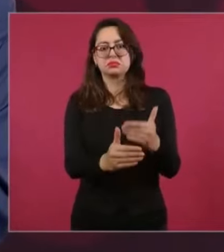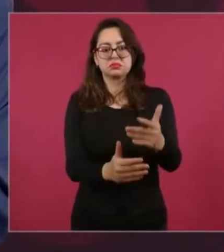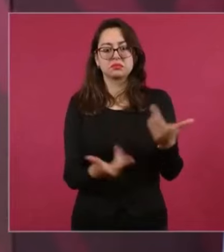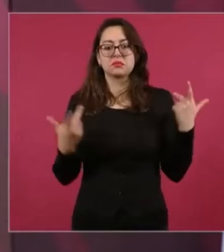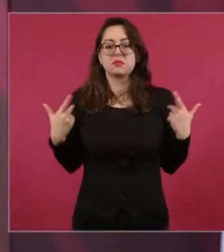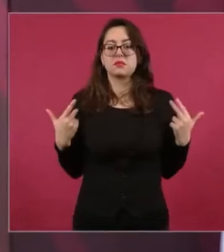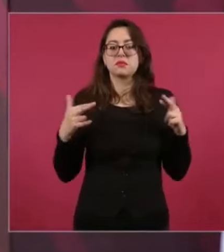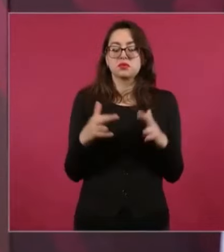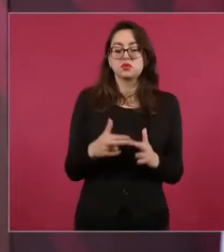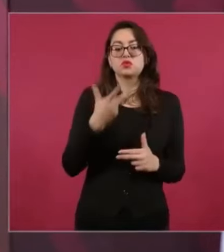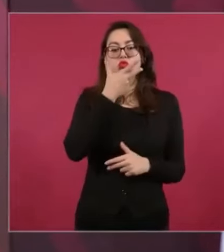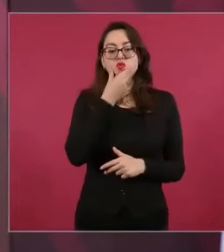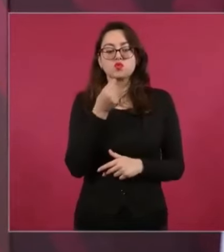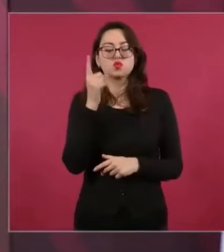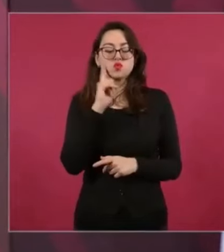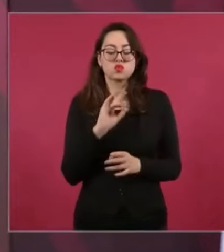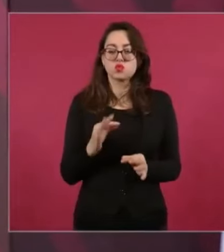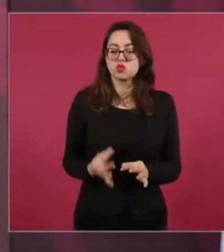maestras, maestros.